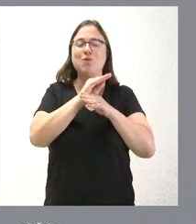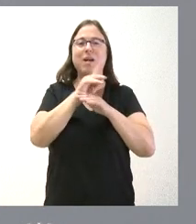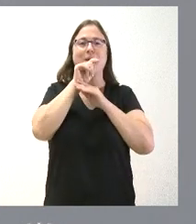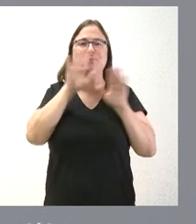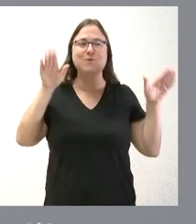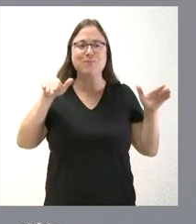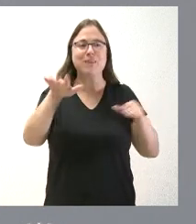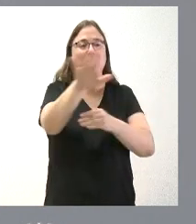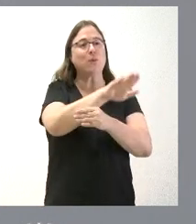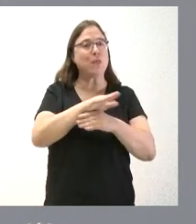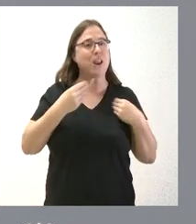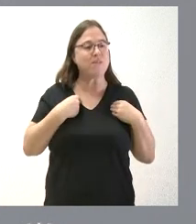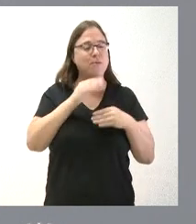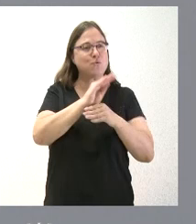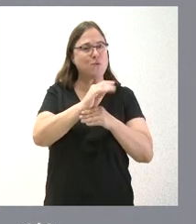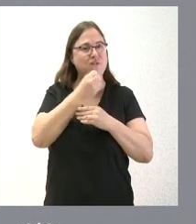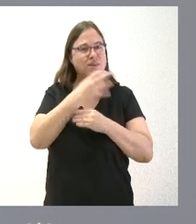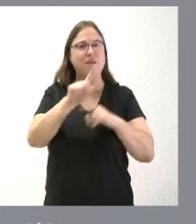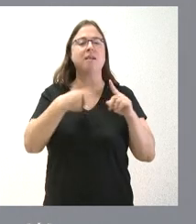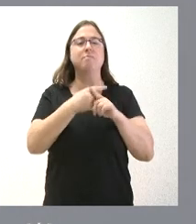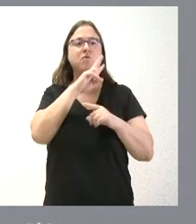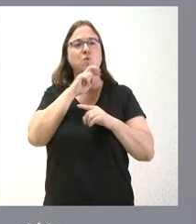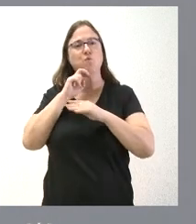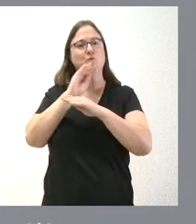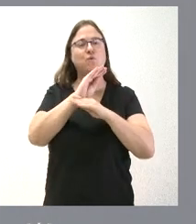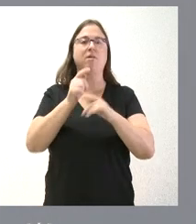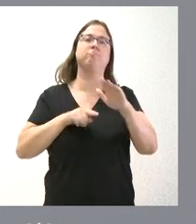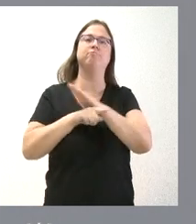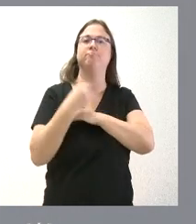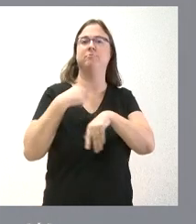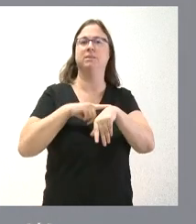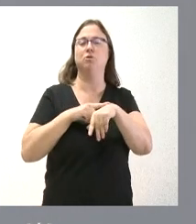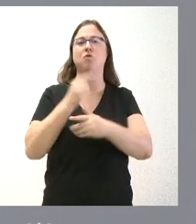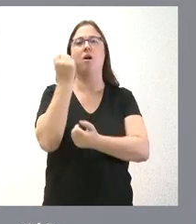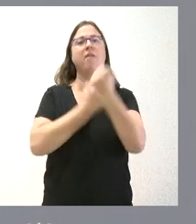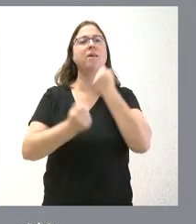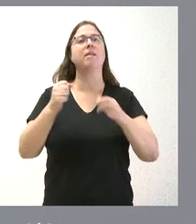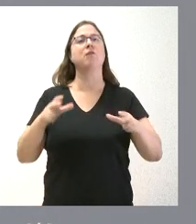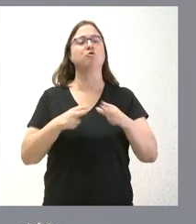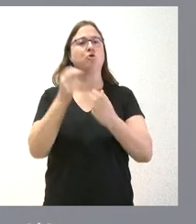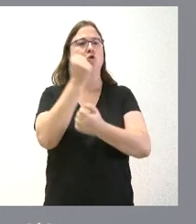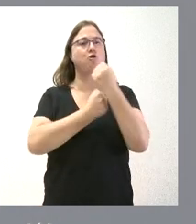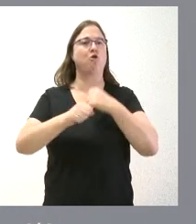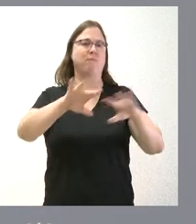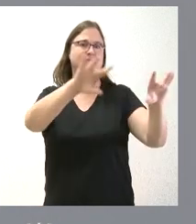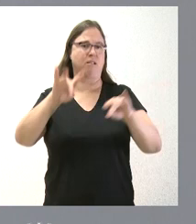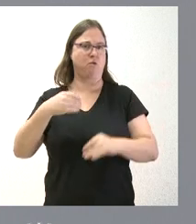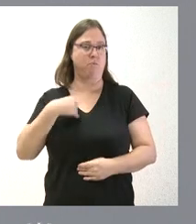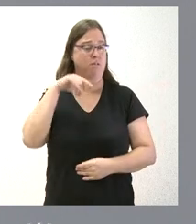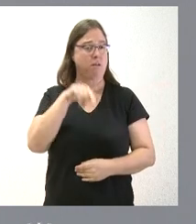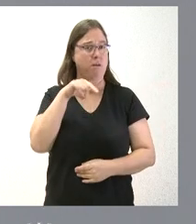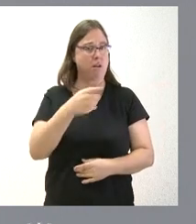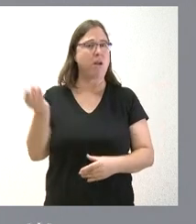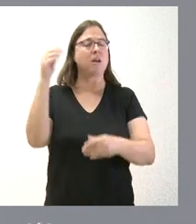hábitats y compatibilizar su conservación con el desarrollo de actividades socioeconómicas en el territorio. Aquí se